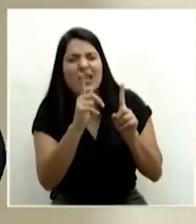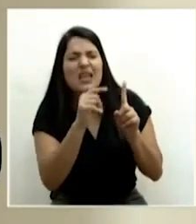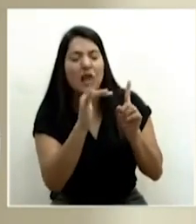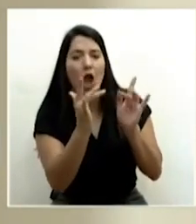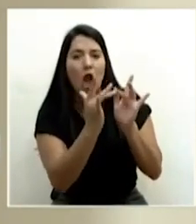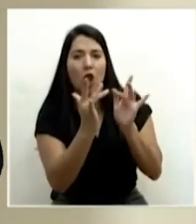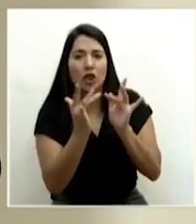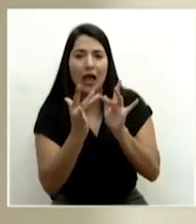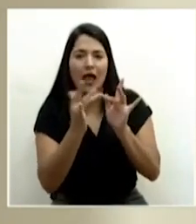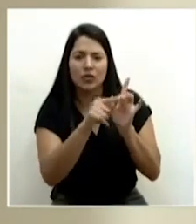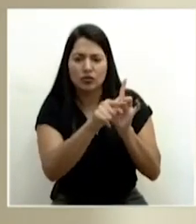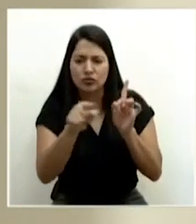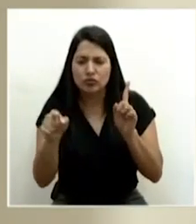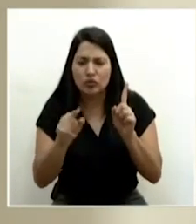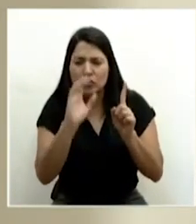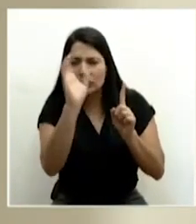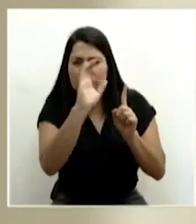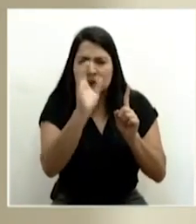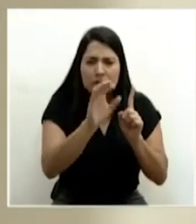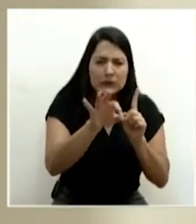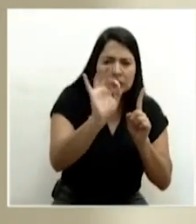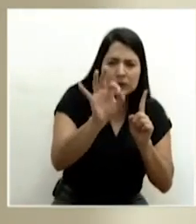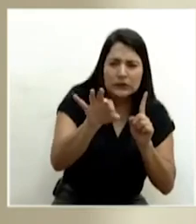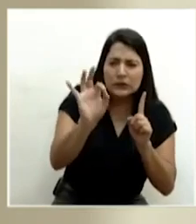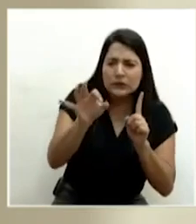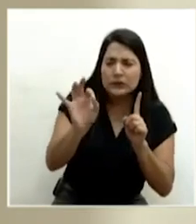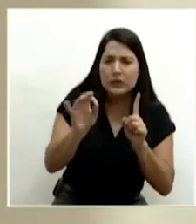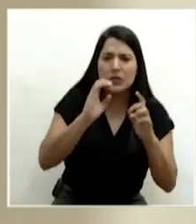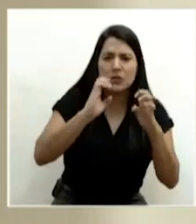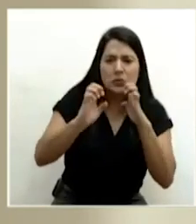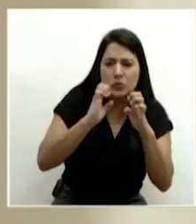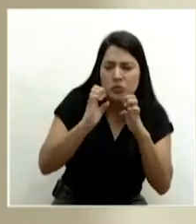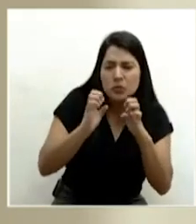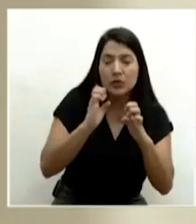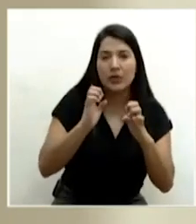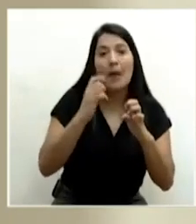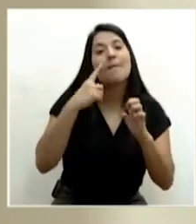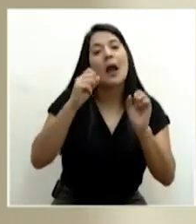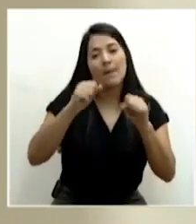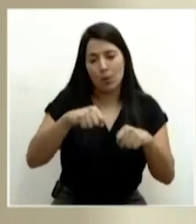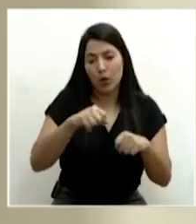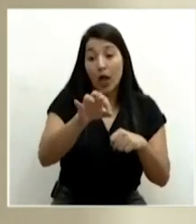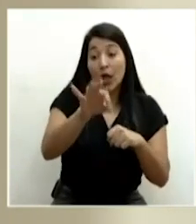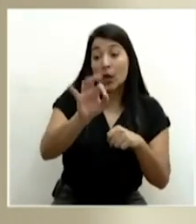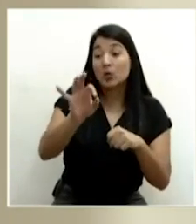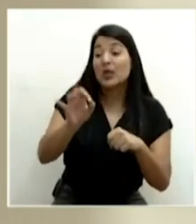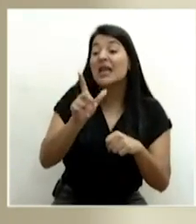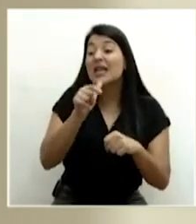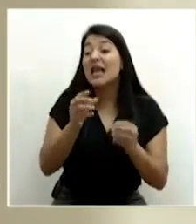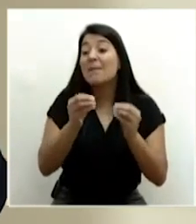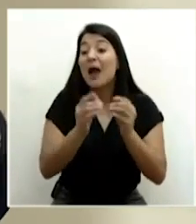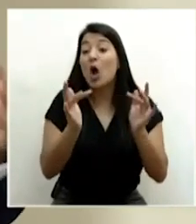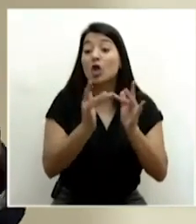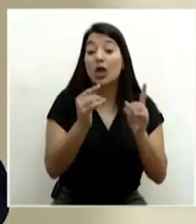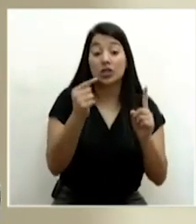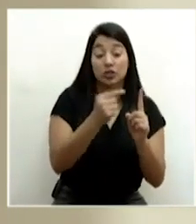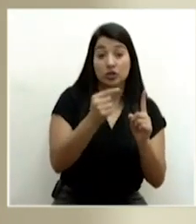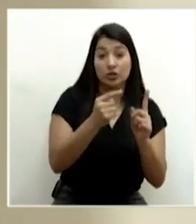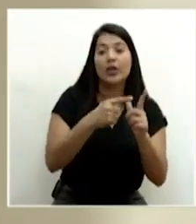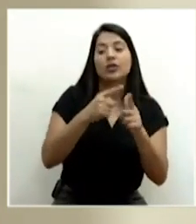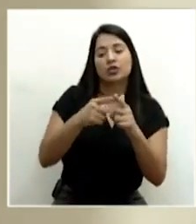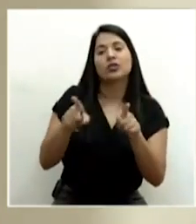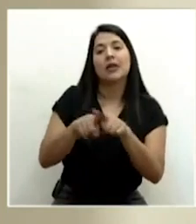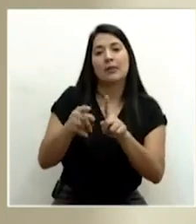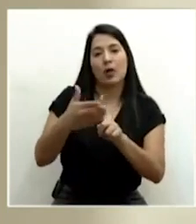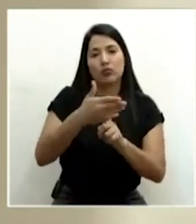buscar a los contactos cercanos, hacer entrevistas, y aislar a todos esos contactos cercanos, también